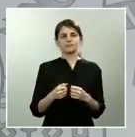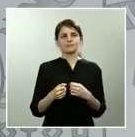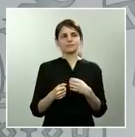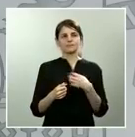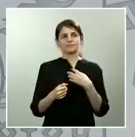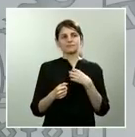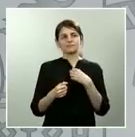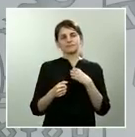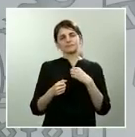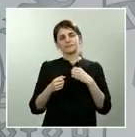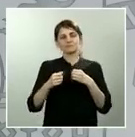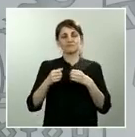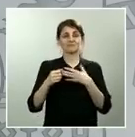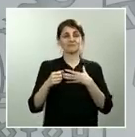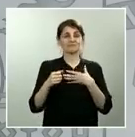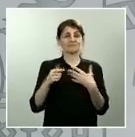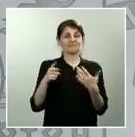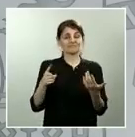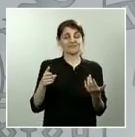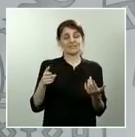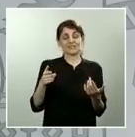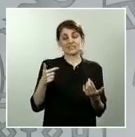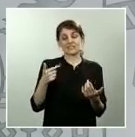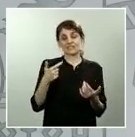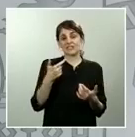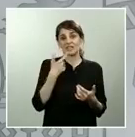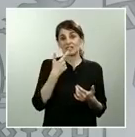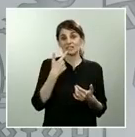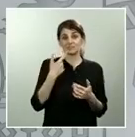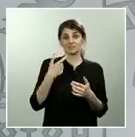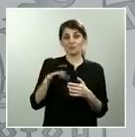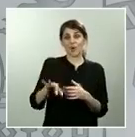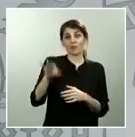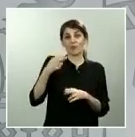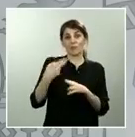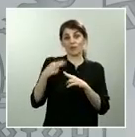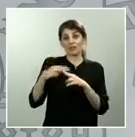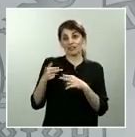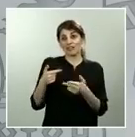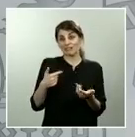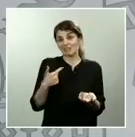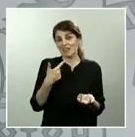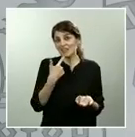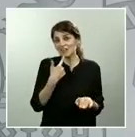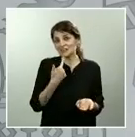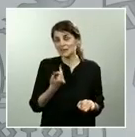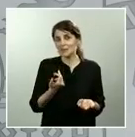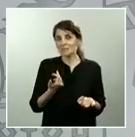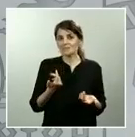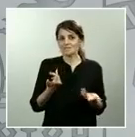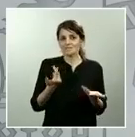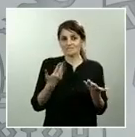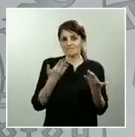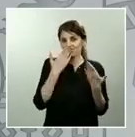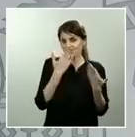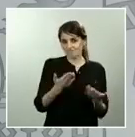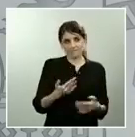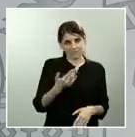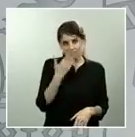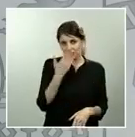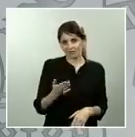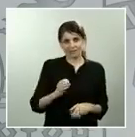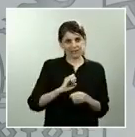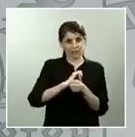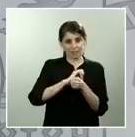está expresando la palabra que lo pronuncia, créanme que les diga, que este virus no entiende de fronteras, no entiende